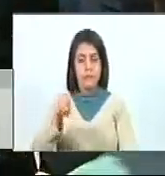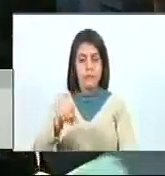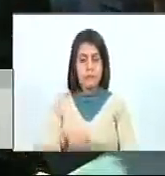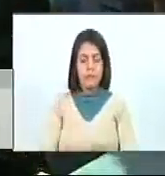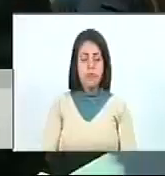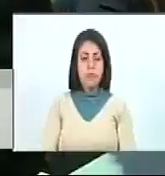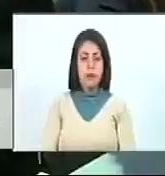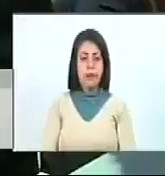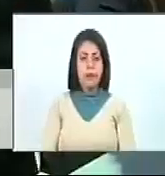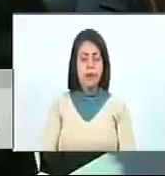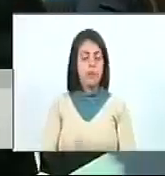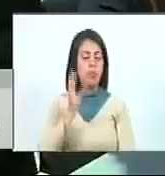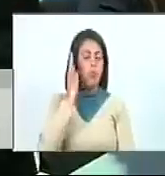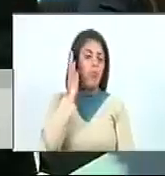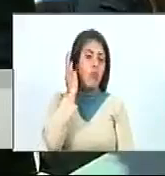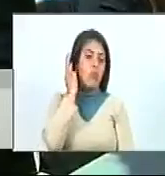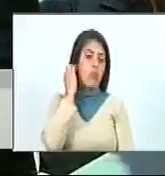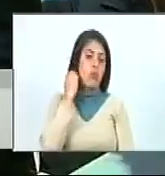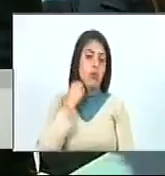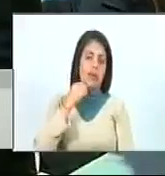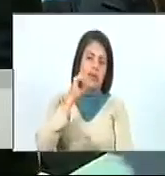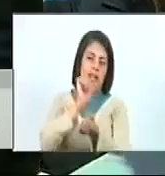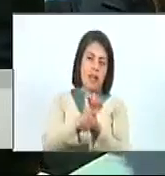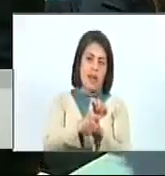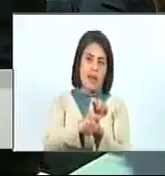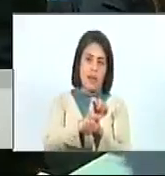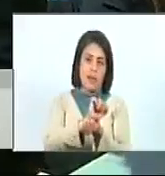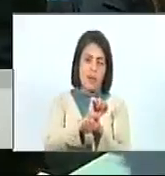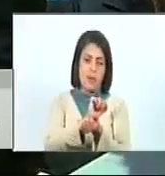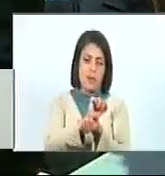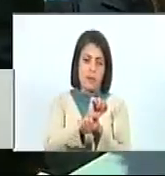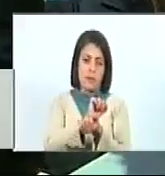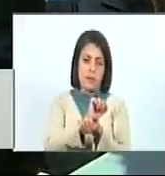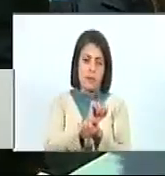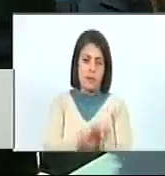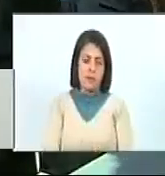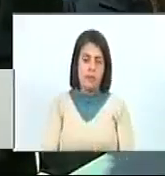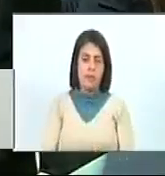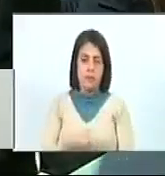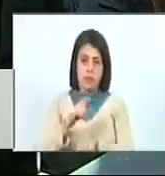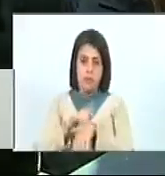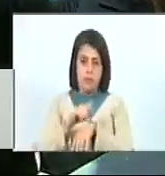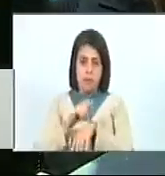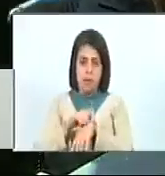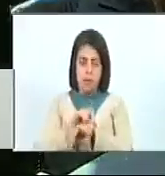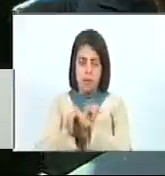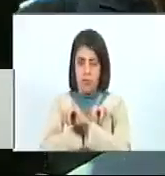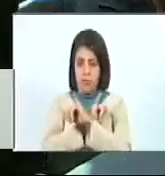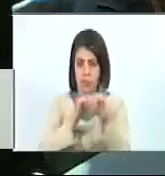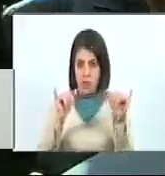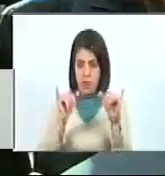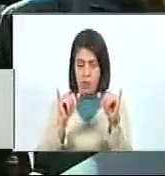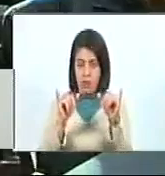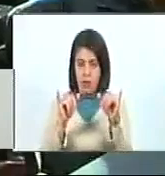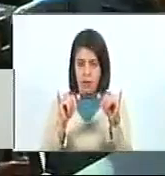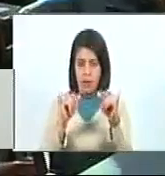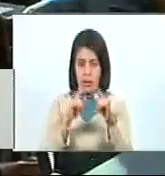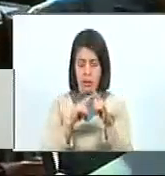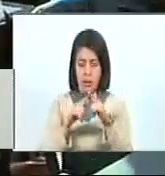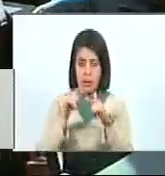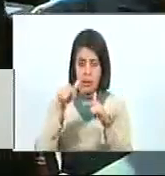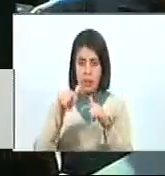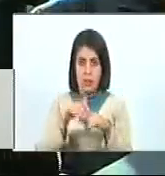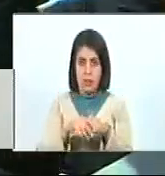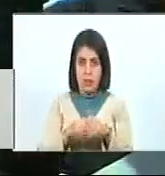ser una mujer esclavizada. Tiempo que vía diputada. Y en ese sentido